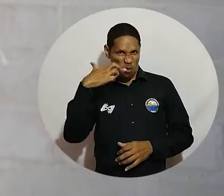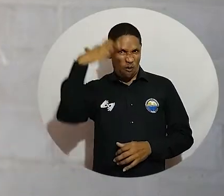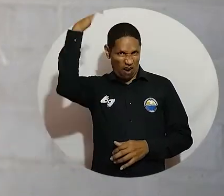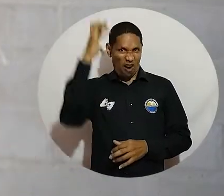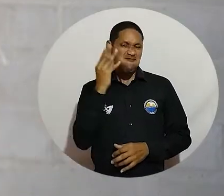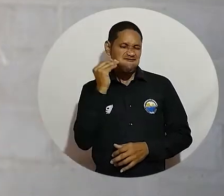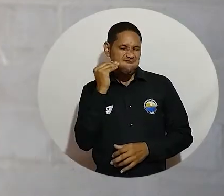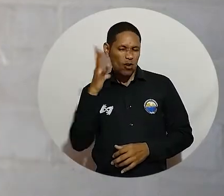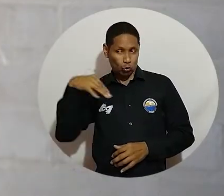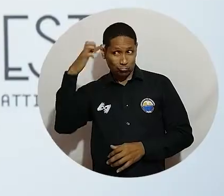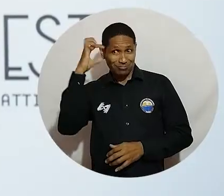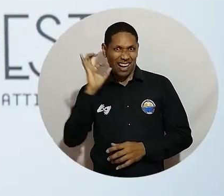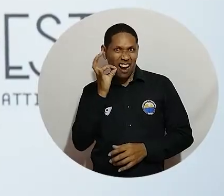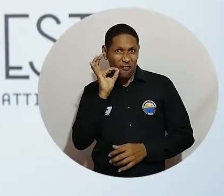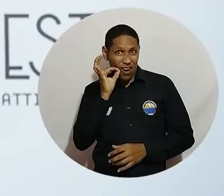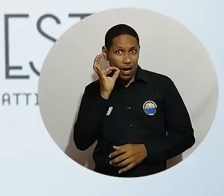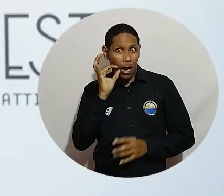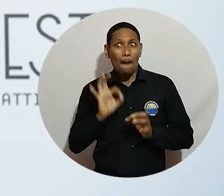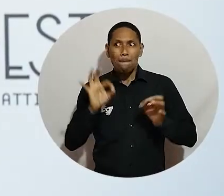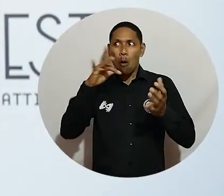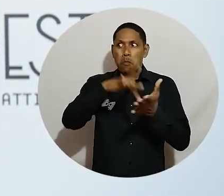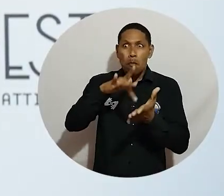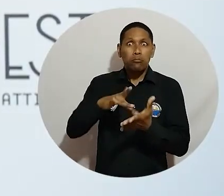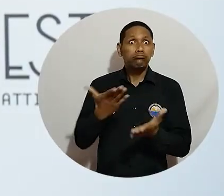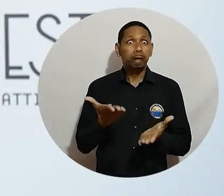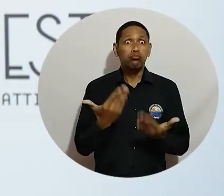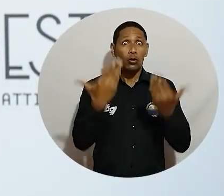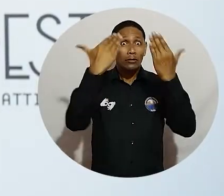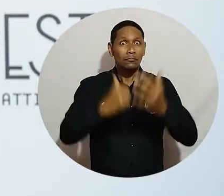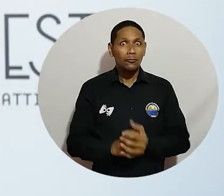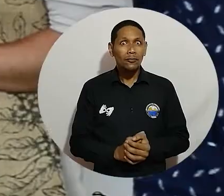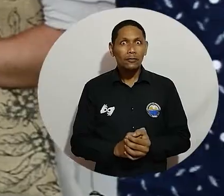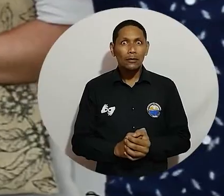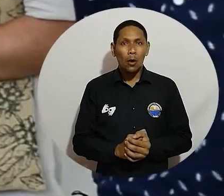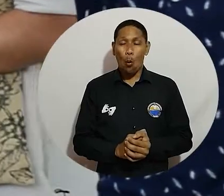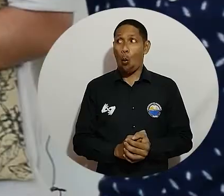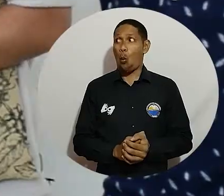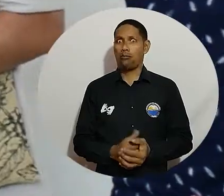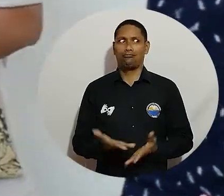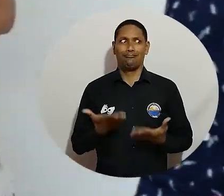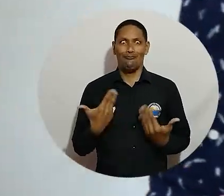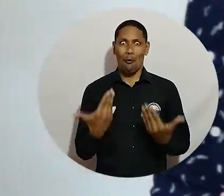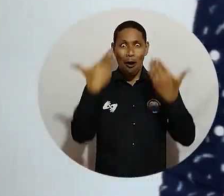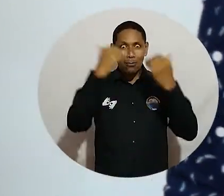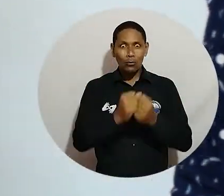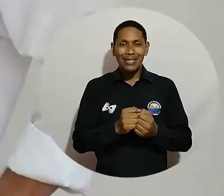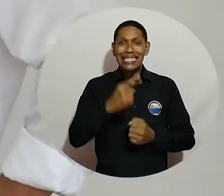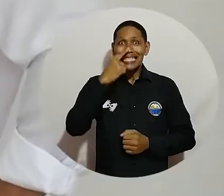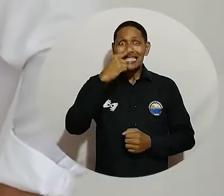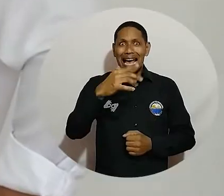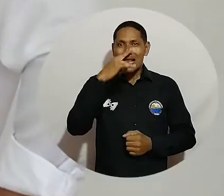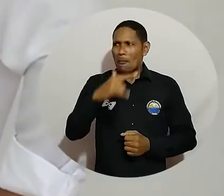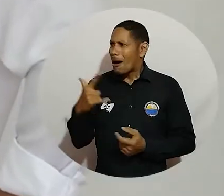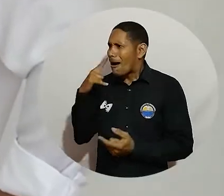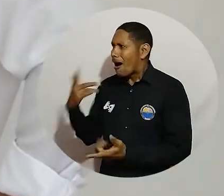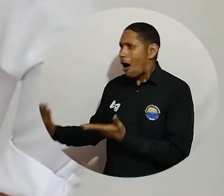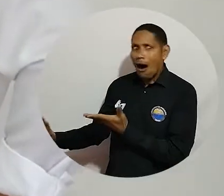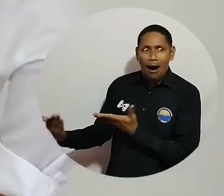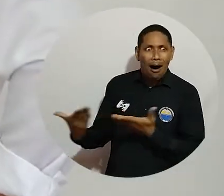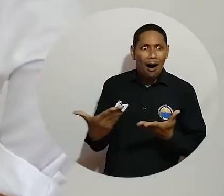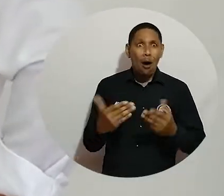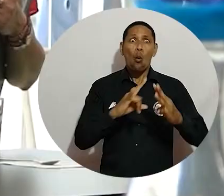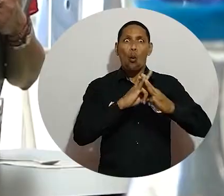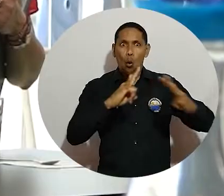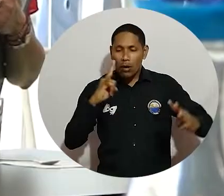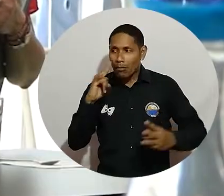importante que este tipo de eventos se realicen. Fue una experiencia gratificante, Santa Marta nos ha recibido increíble, la Universidad de Magdalena también,